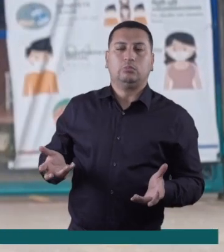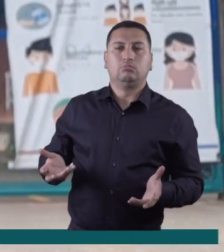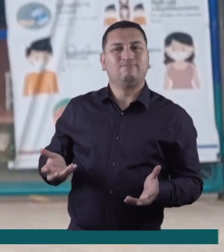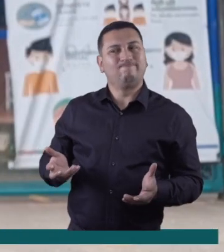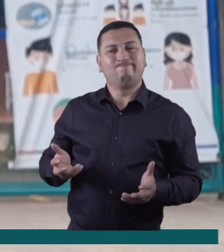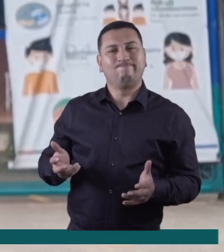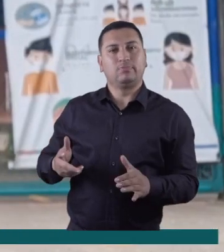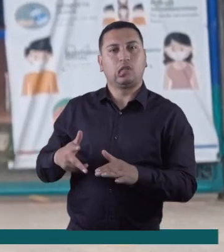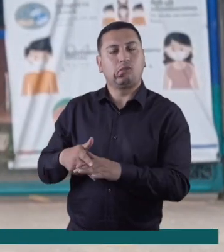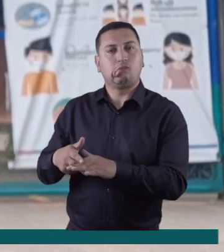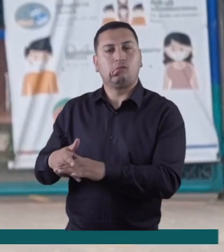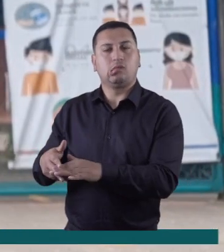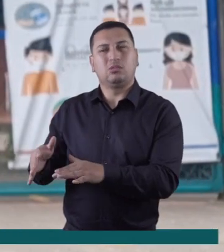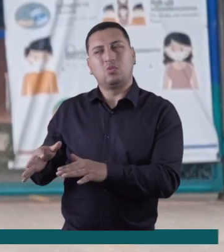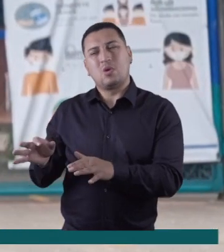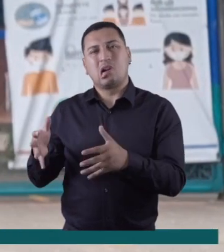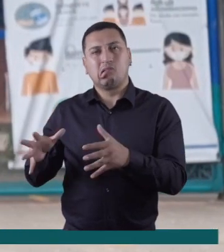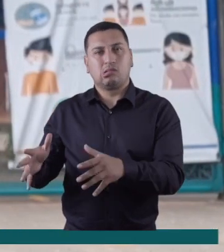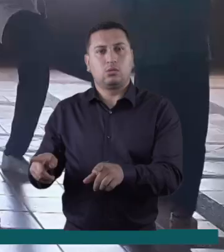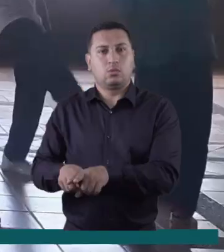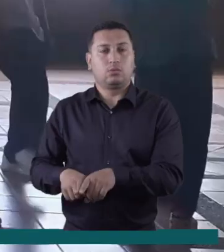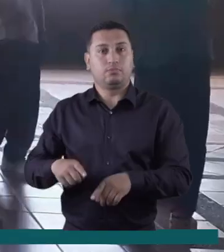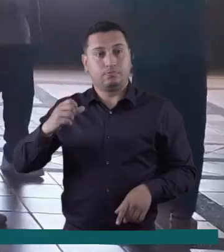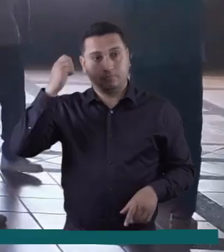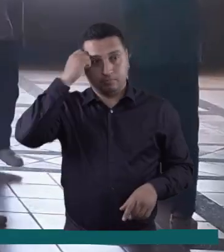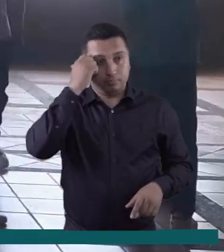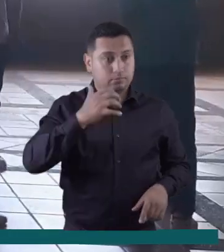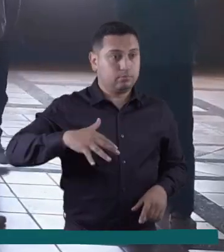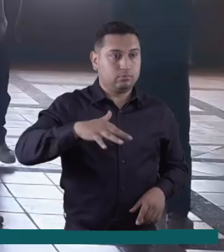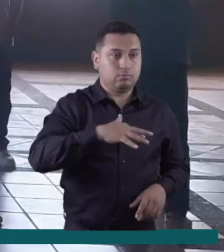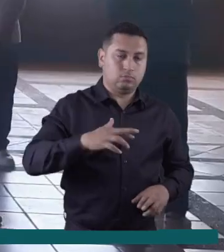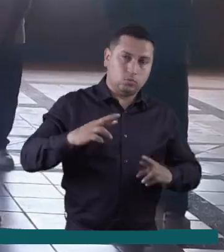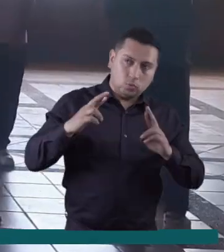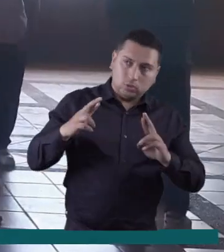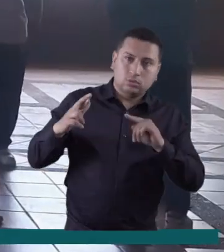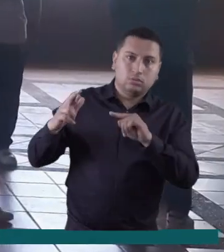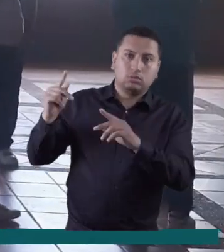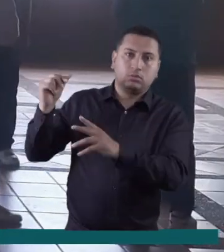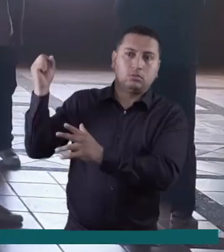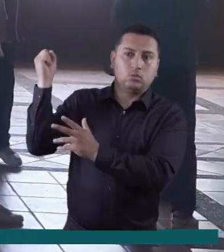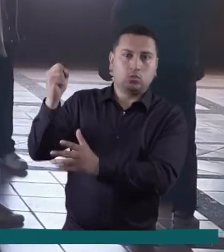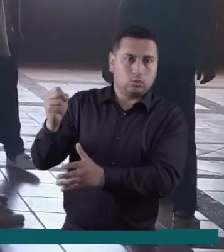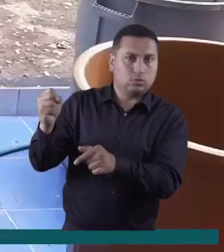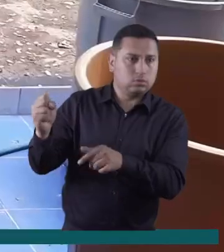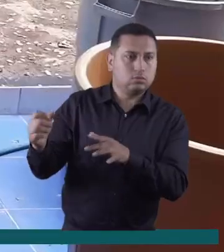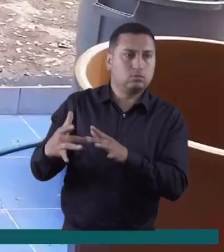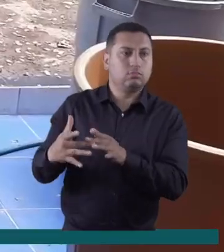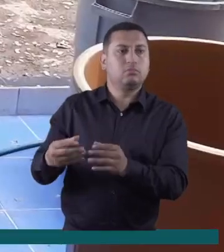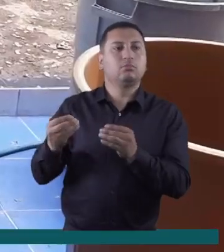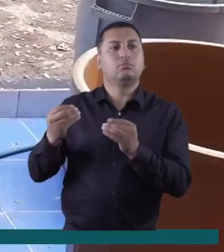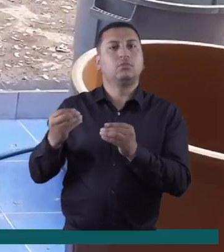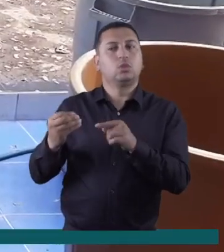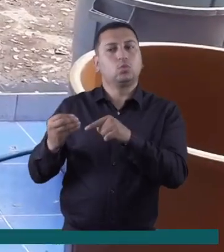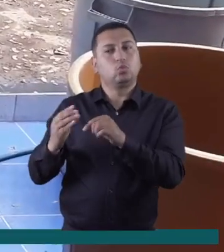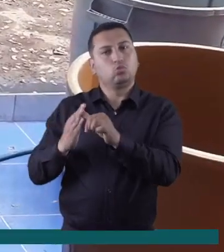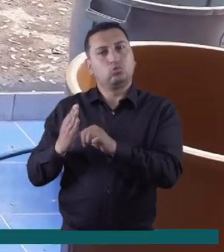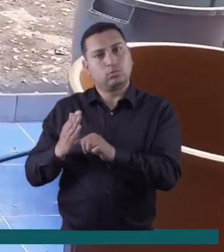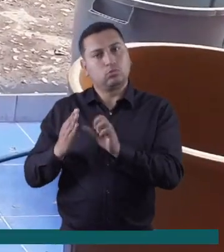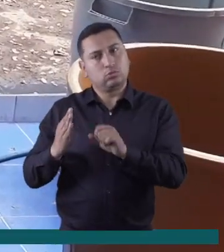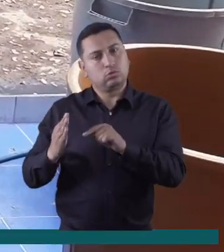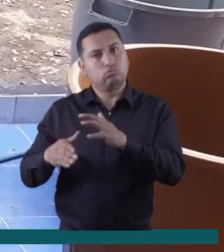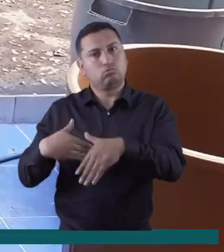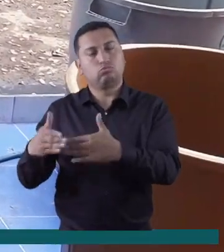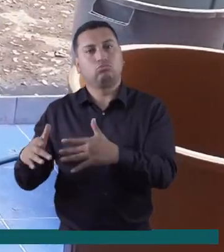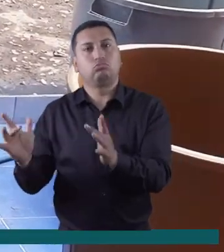También hay preocupación por la continuidad de los servicios. Según los docentes, se espera que la administración municipal agilice la apropiación de los recursos necesarios para